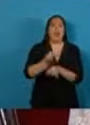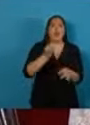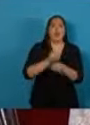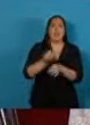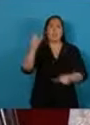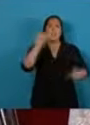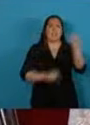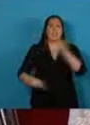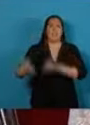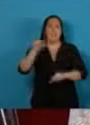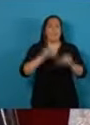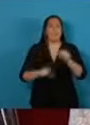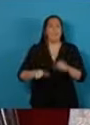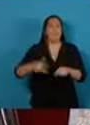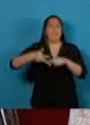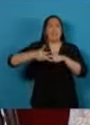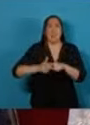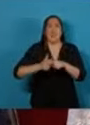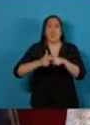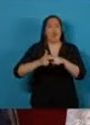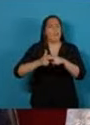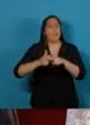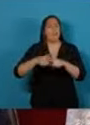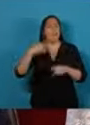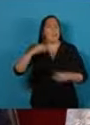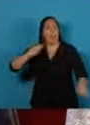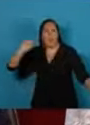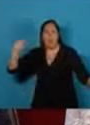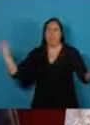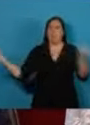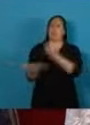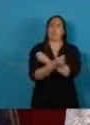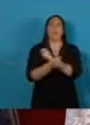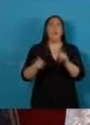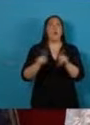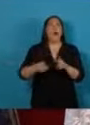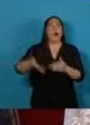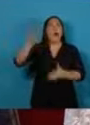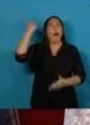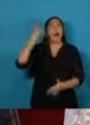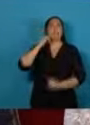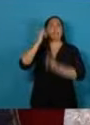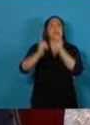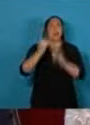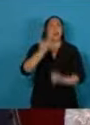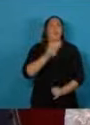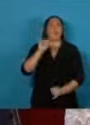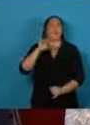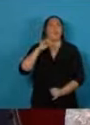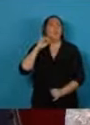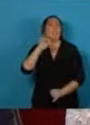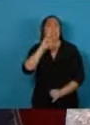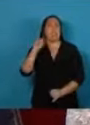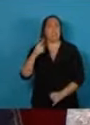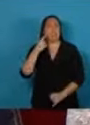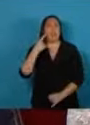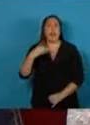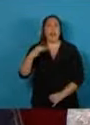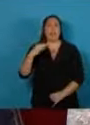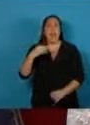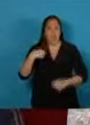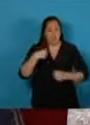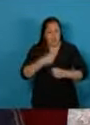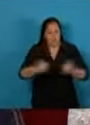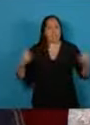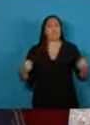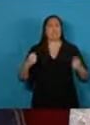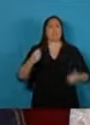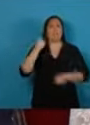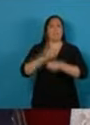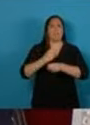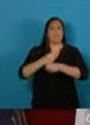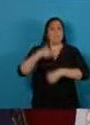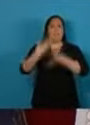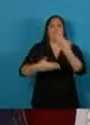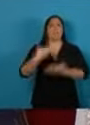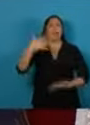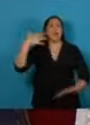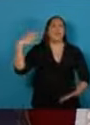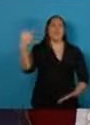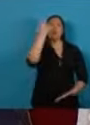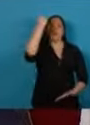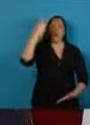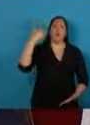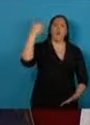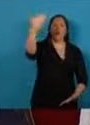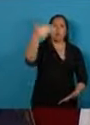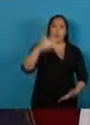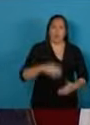tecnológica como alguna vez dijera Arturo Frondizi debemos lanzarnos con decisión y coraje a la conquista del futuro